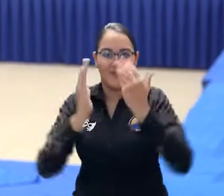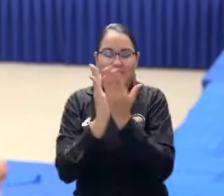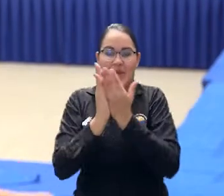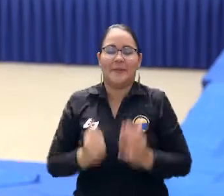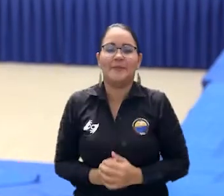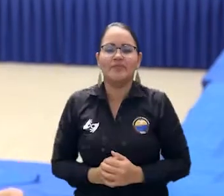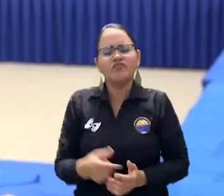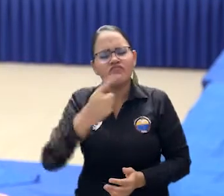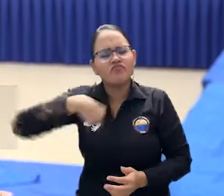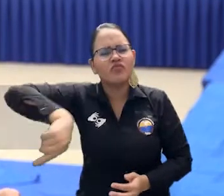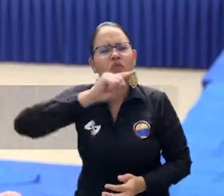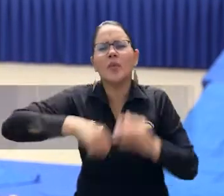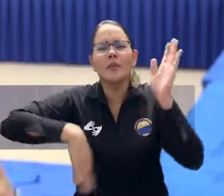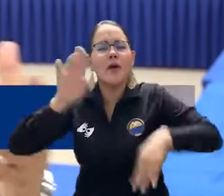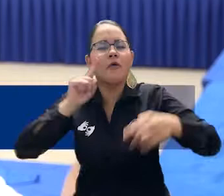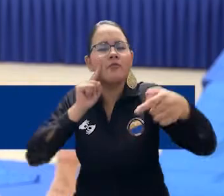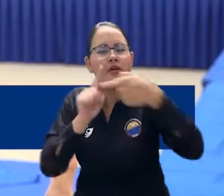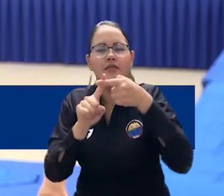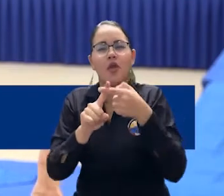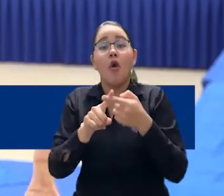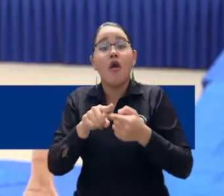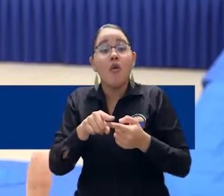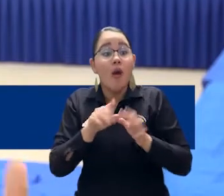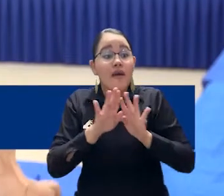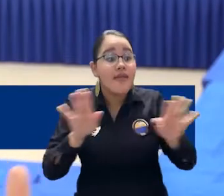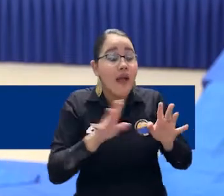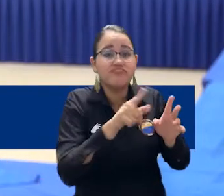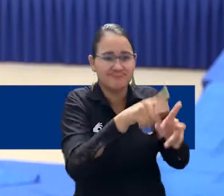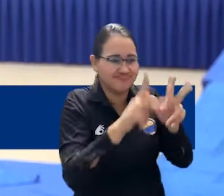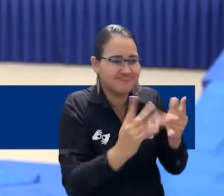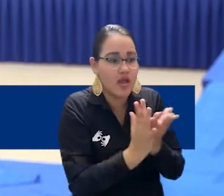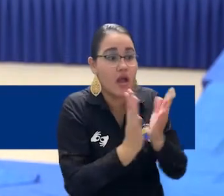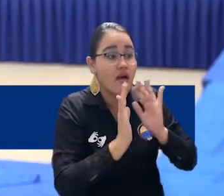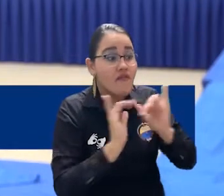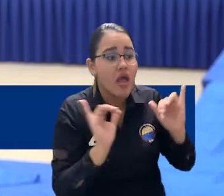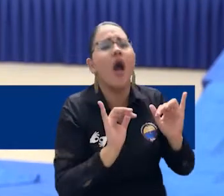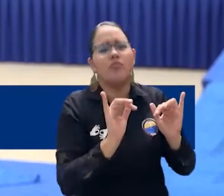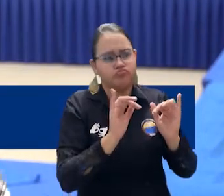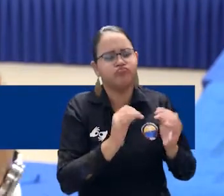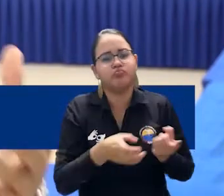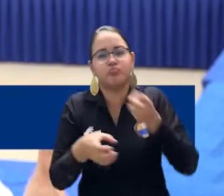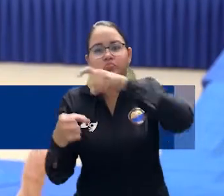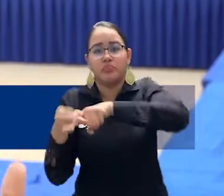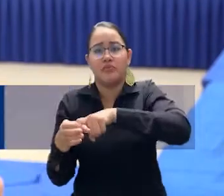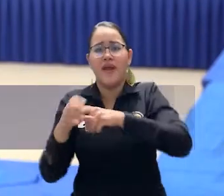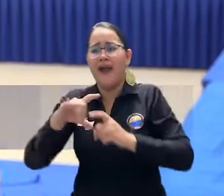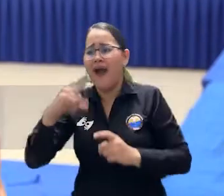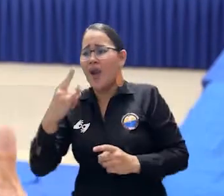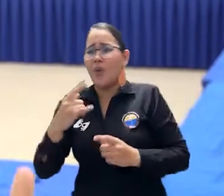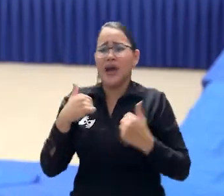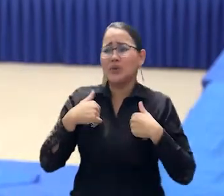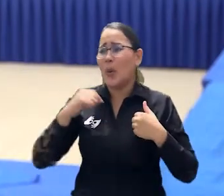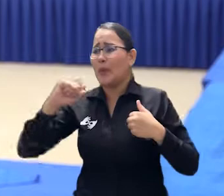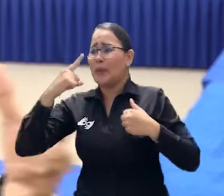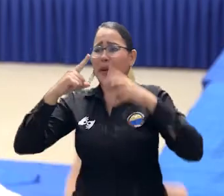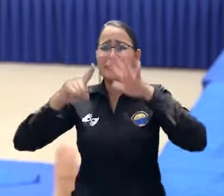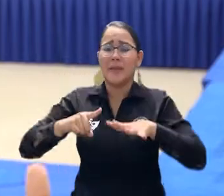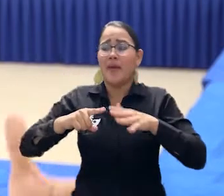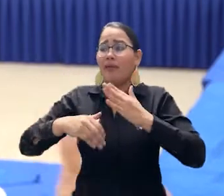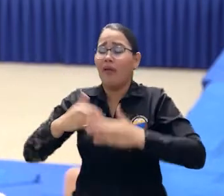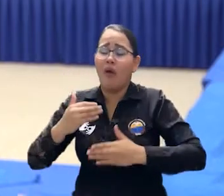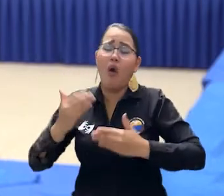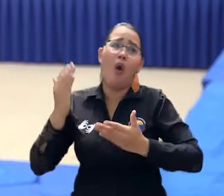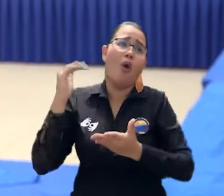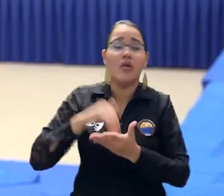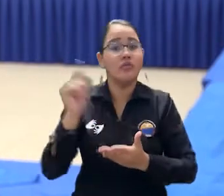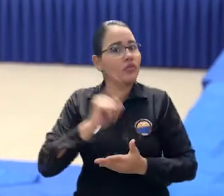darle acceso a completar su formación profesional a egresados del SENA sin que tengan que pasar un proceso de admisión como estudiantes